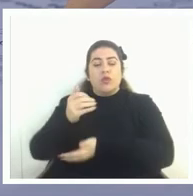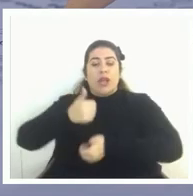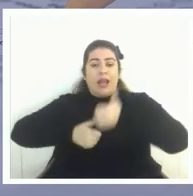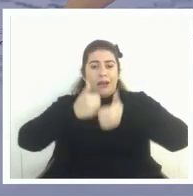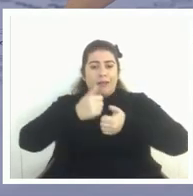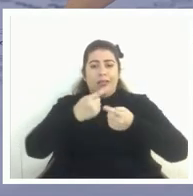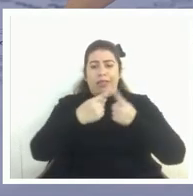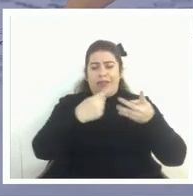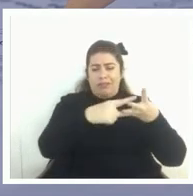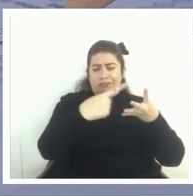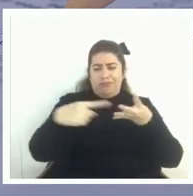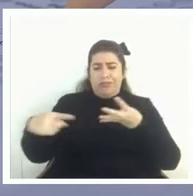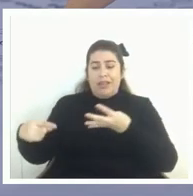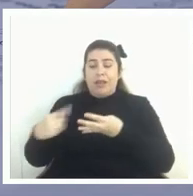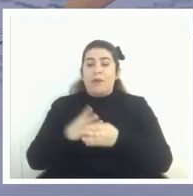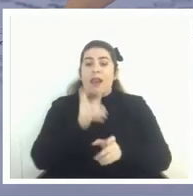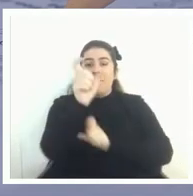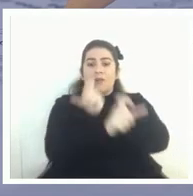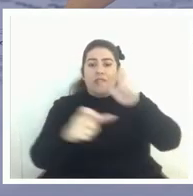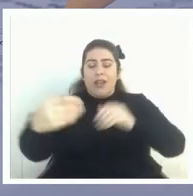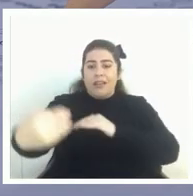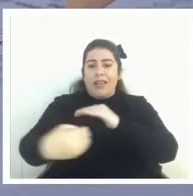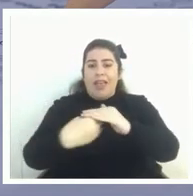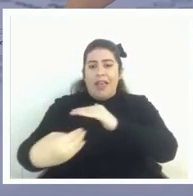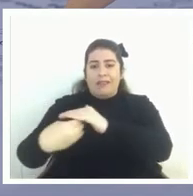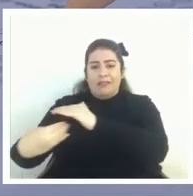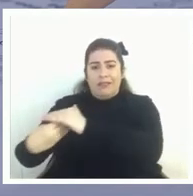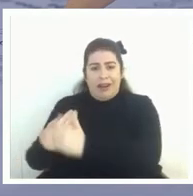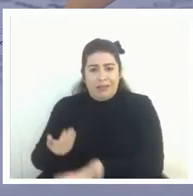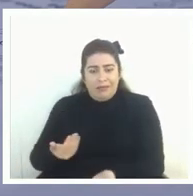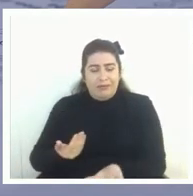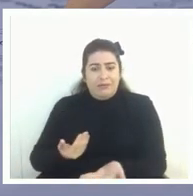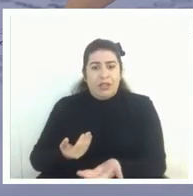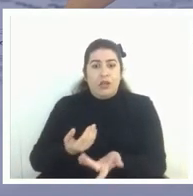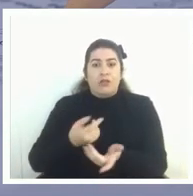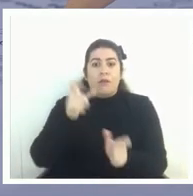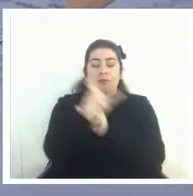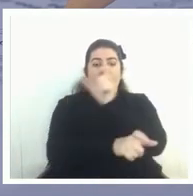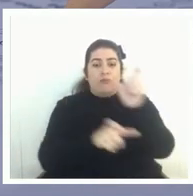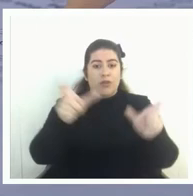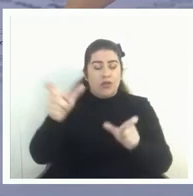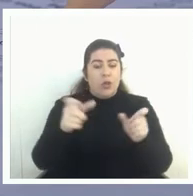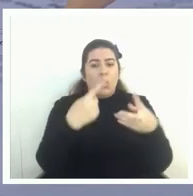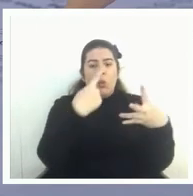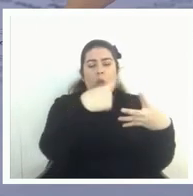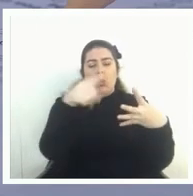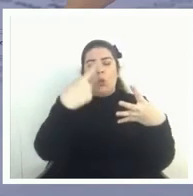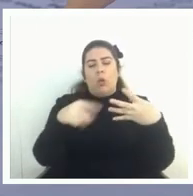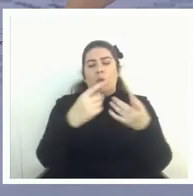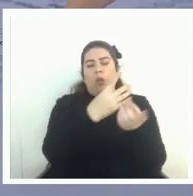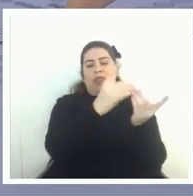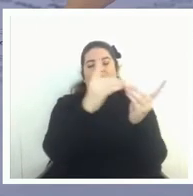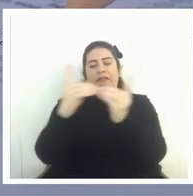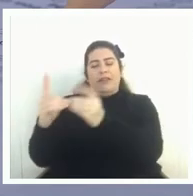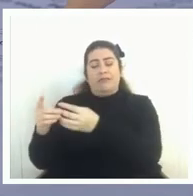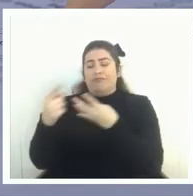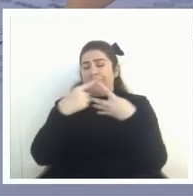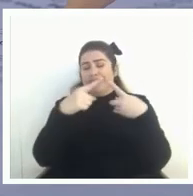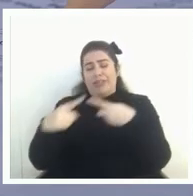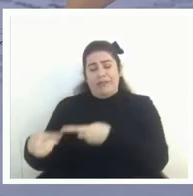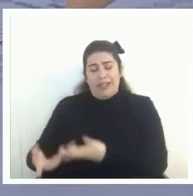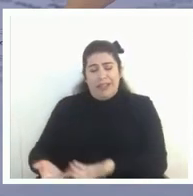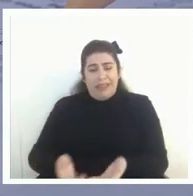también por el público que accede hoy día es un público bastante más diverso que el que accedía antes